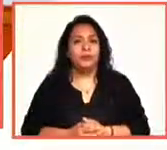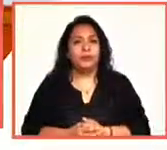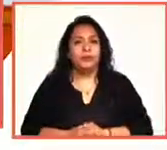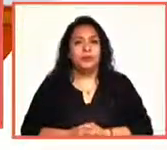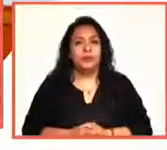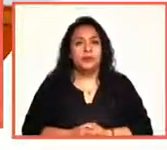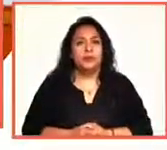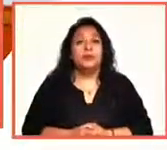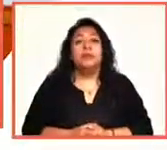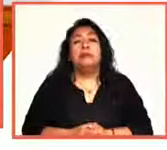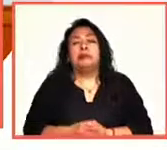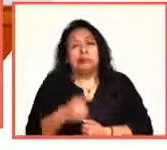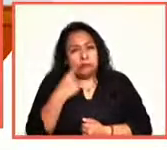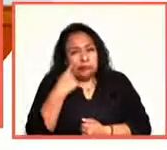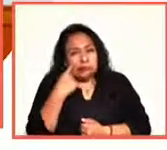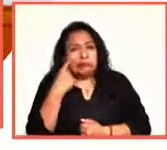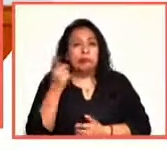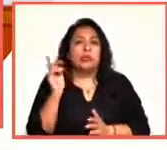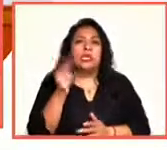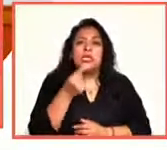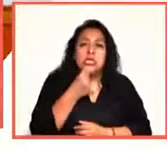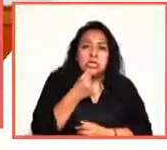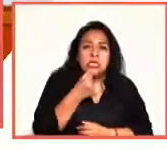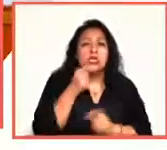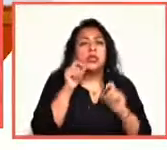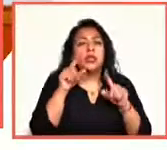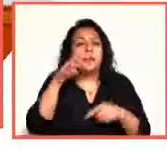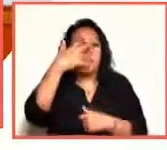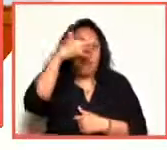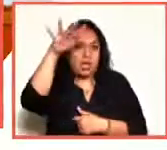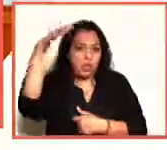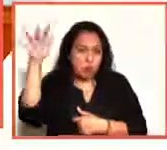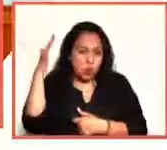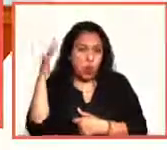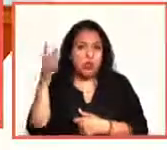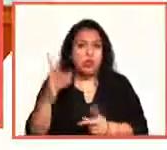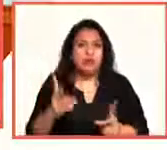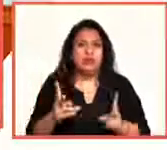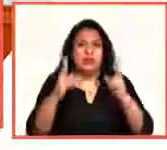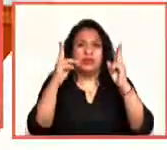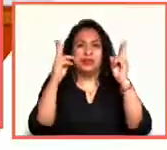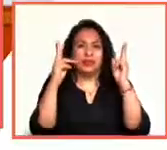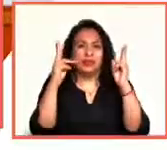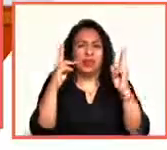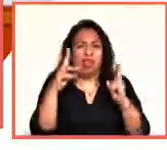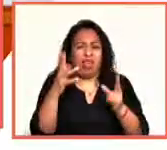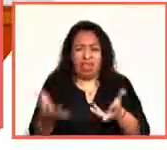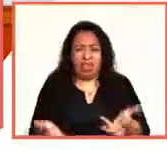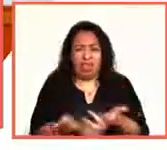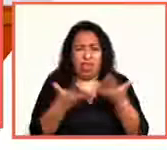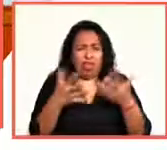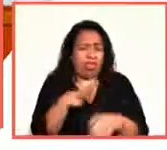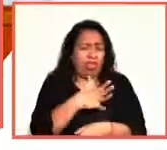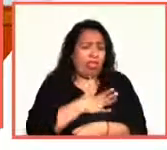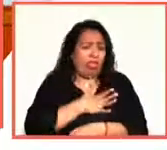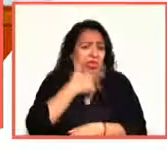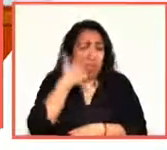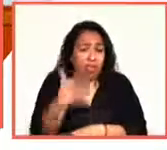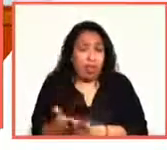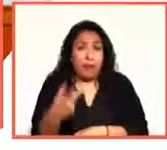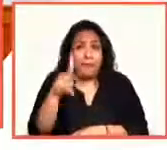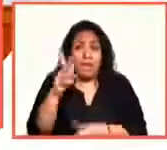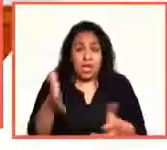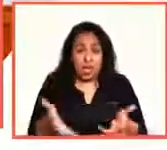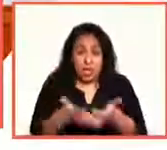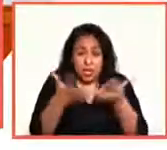Es frecuente escuchar en niños y también en adultos la frase guácala con la ensalada. Pero si la lechuga y los vegetales se mezclan con